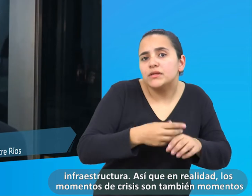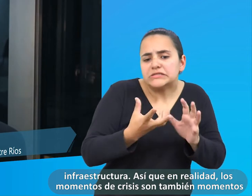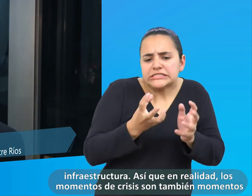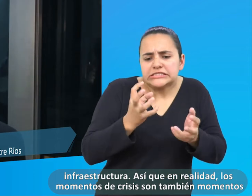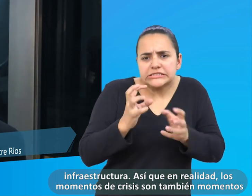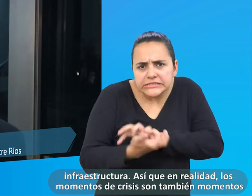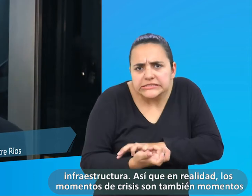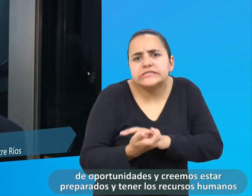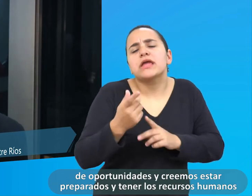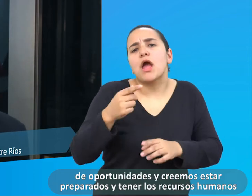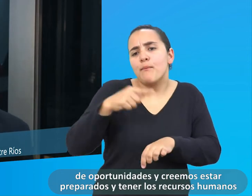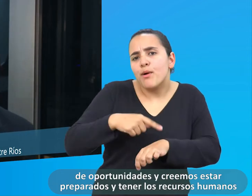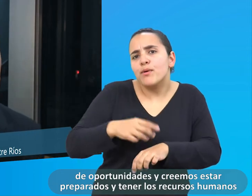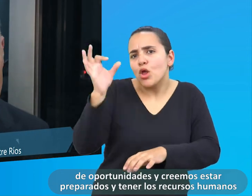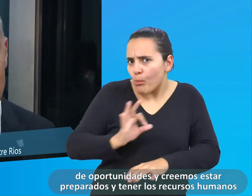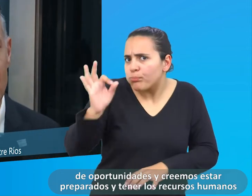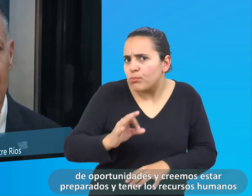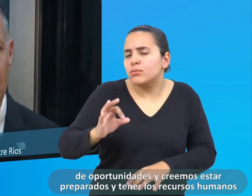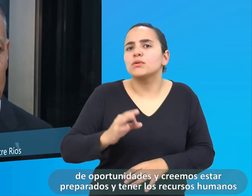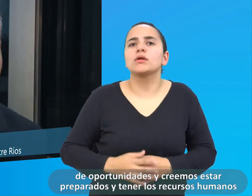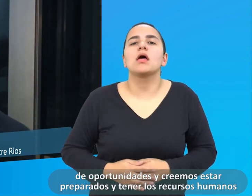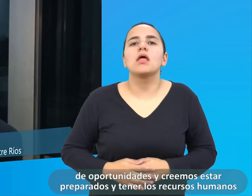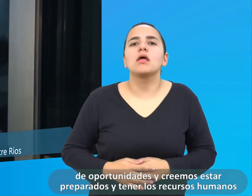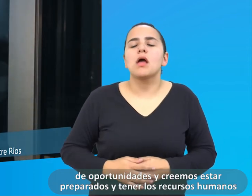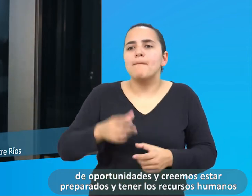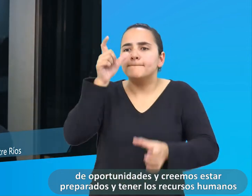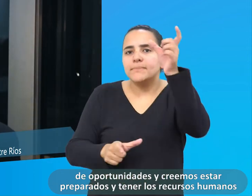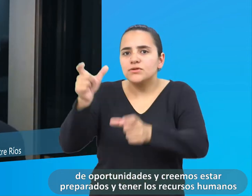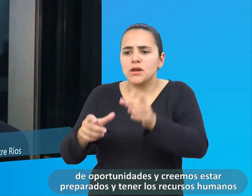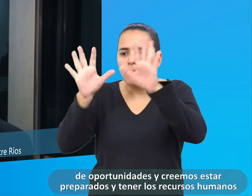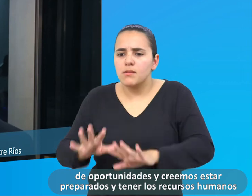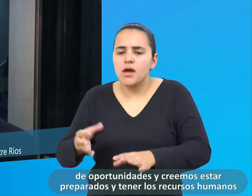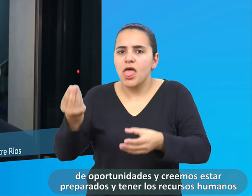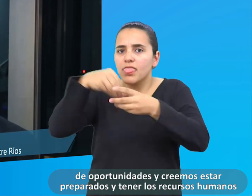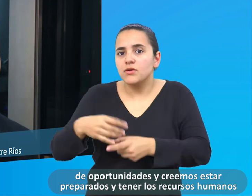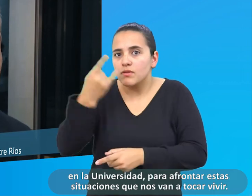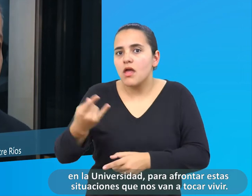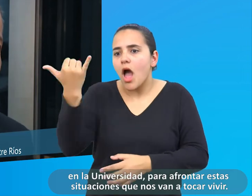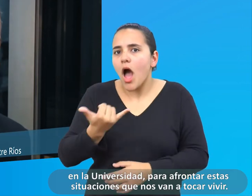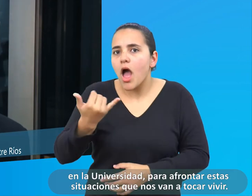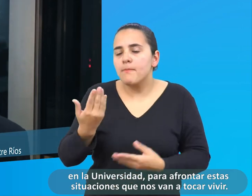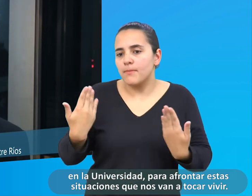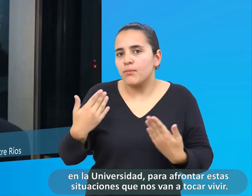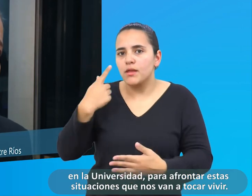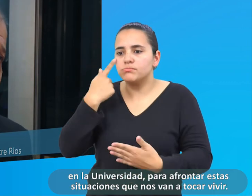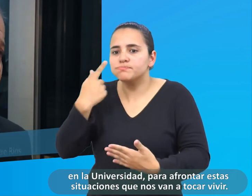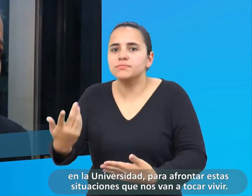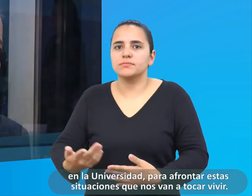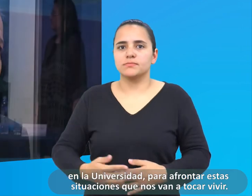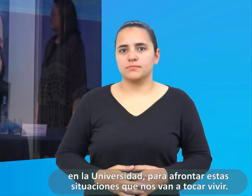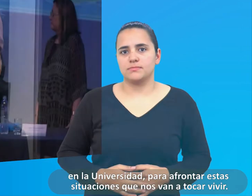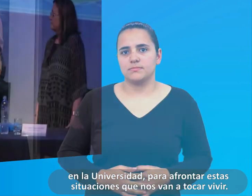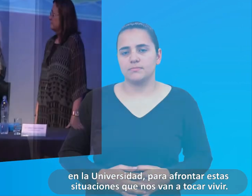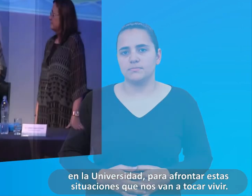momentos de crisis son también momentos de oportunidades y creemos estar preparados y tener los recursos humanos en la universidad para afrontar estas